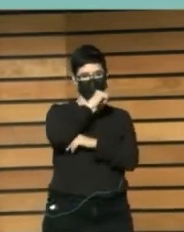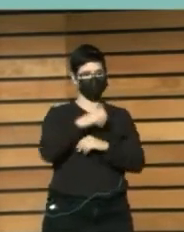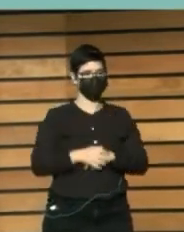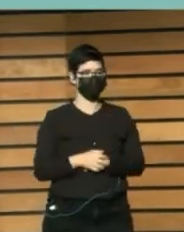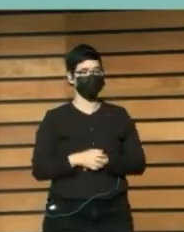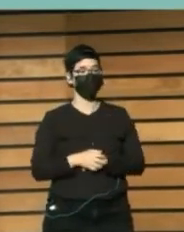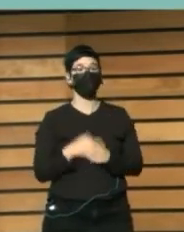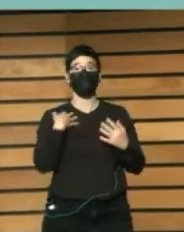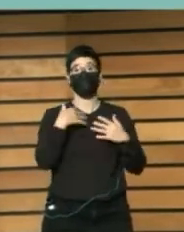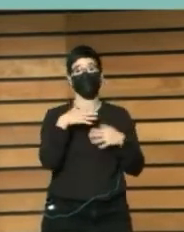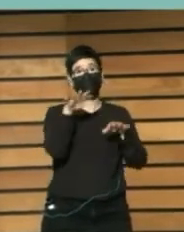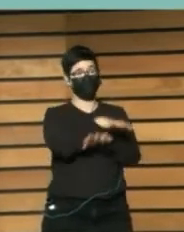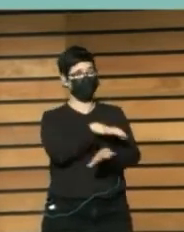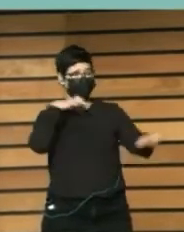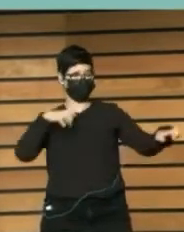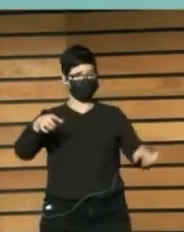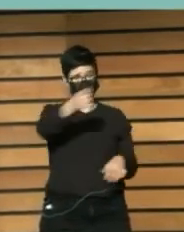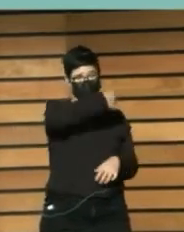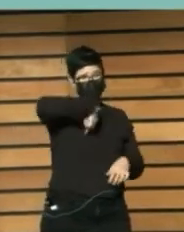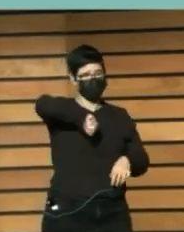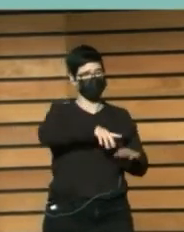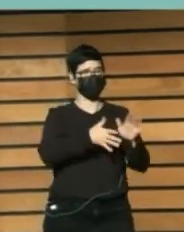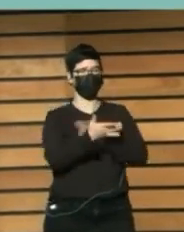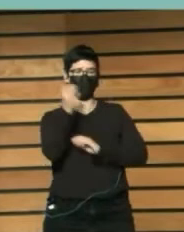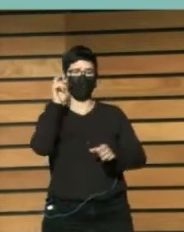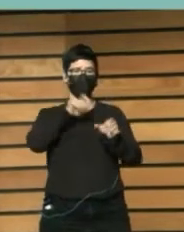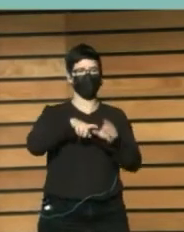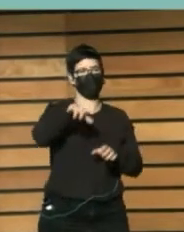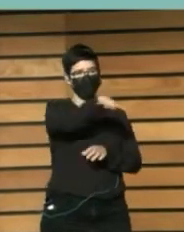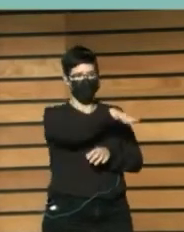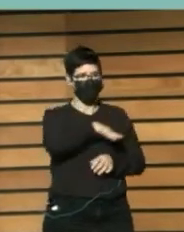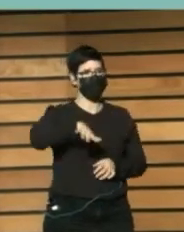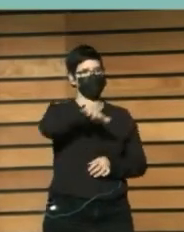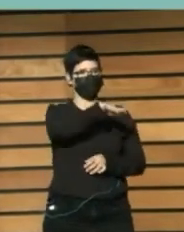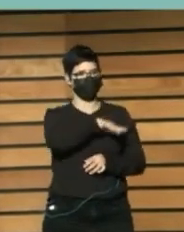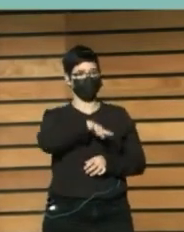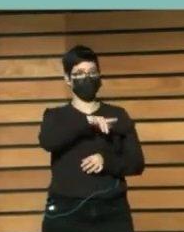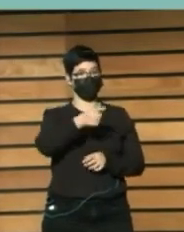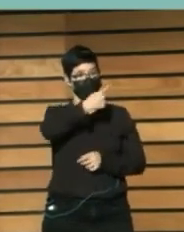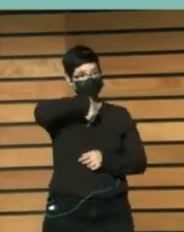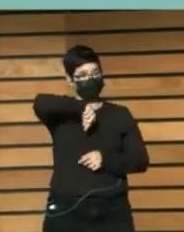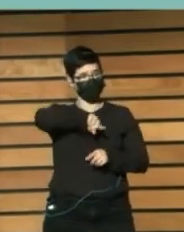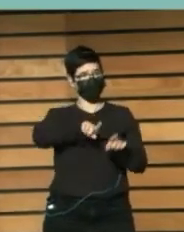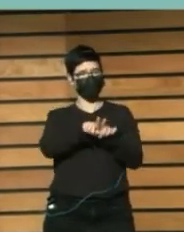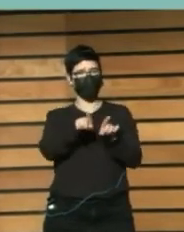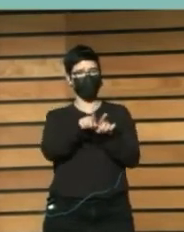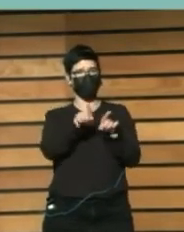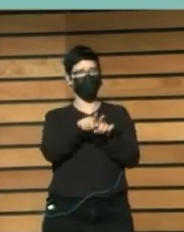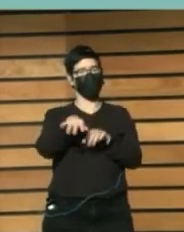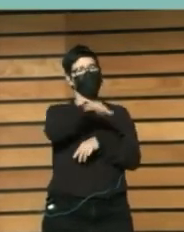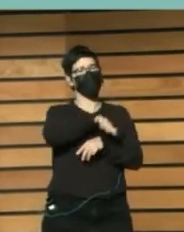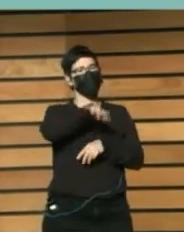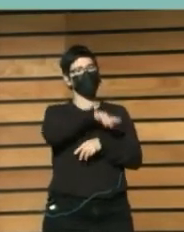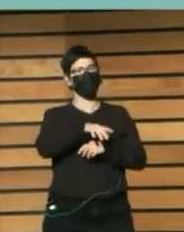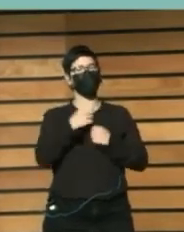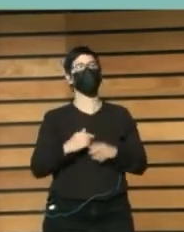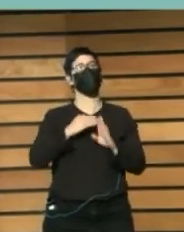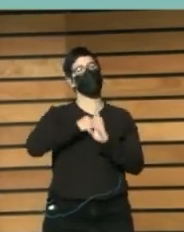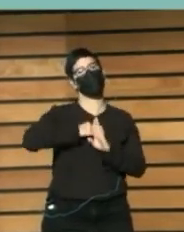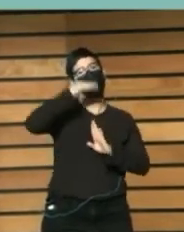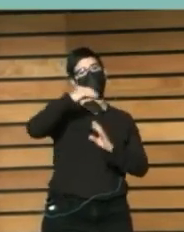parte De nosotros Pertenecemos A algún tipo De espacios Y estos espacios A los que pertenecemos Los podemos definir Como espacios De alta intensidad